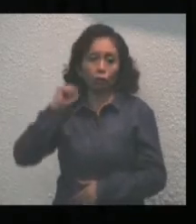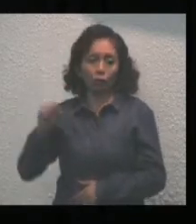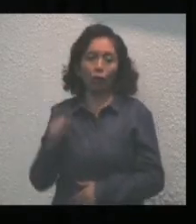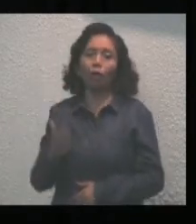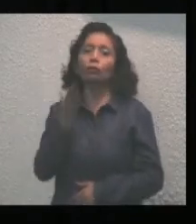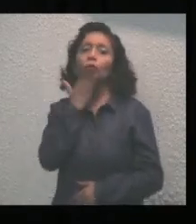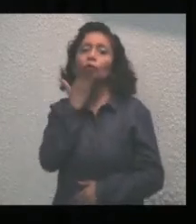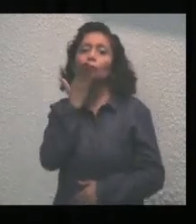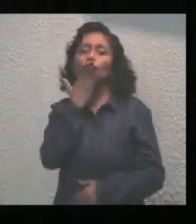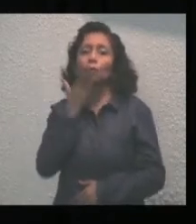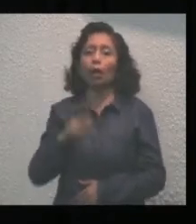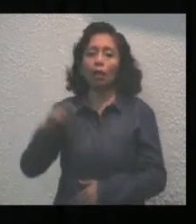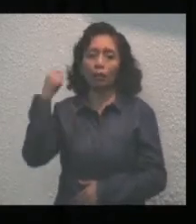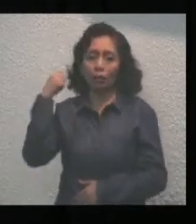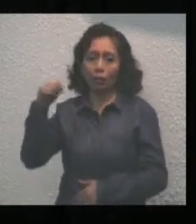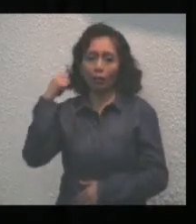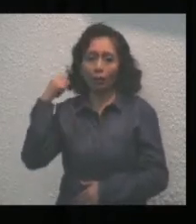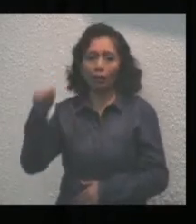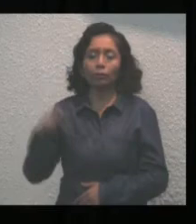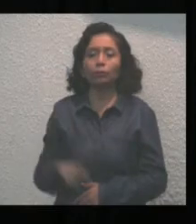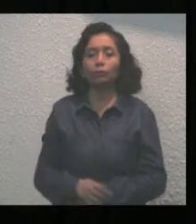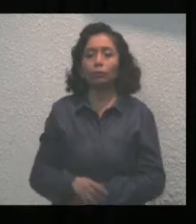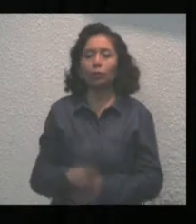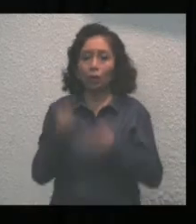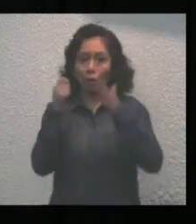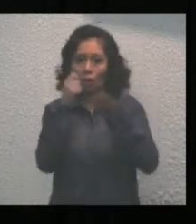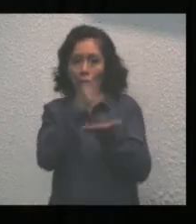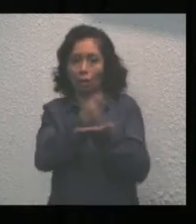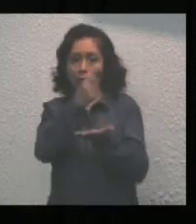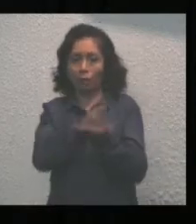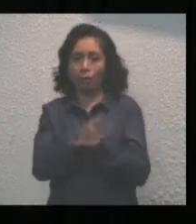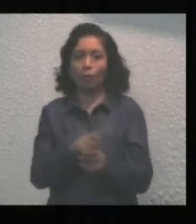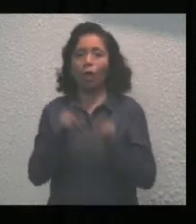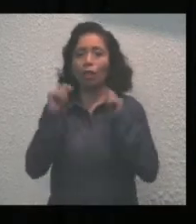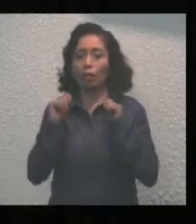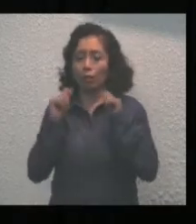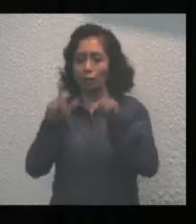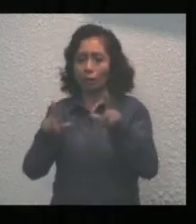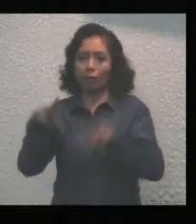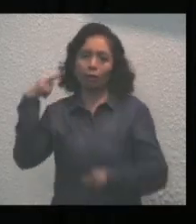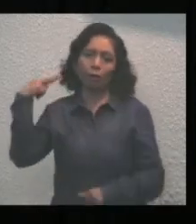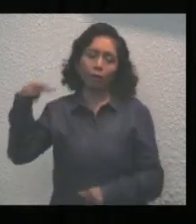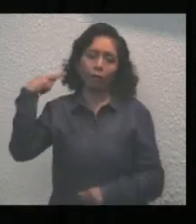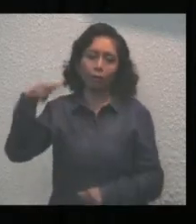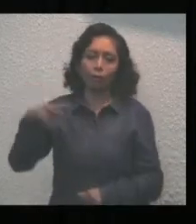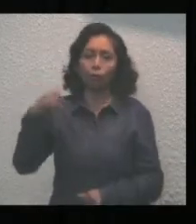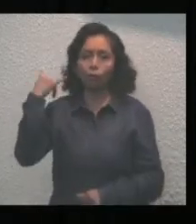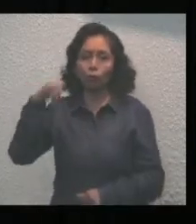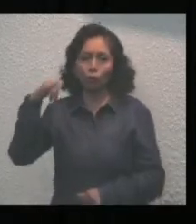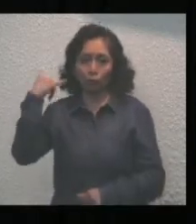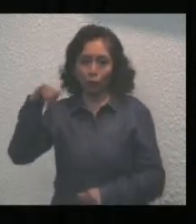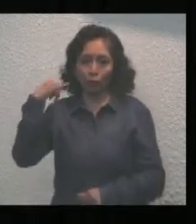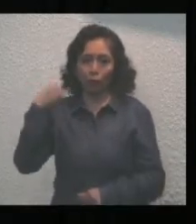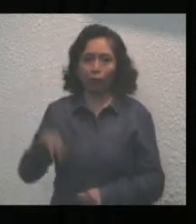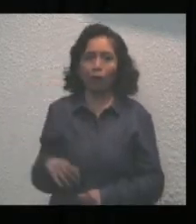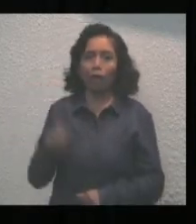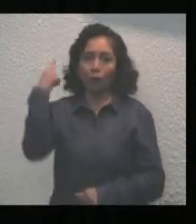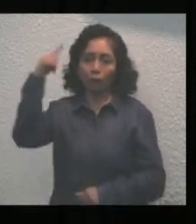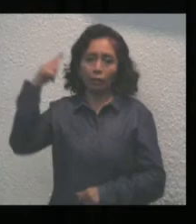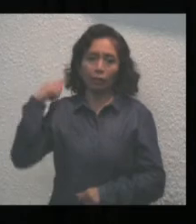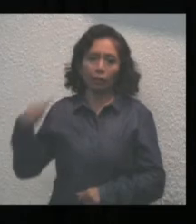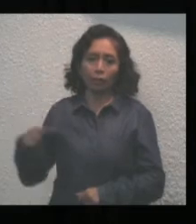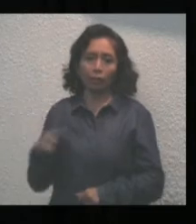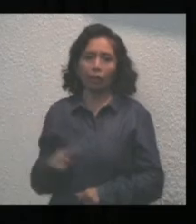Sonora, Tabasco, Tamaulipas, Tlaxcala, Veracruz, Yucatán, Zacatecas